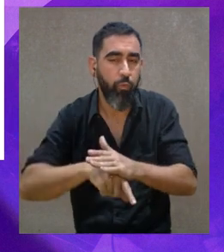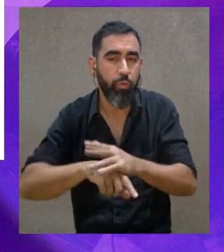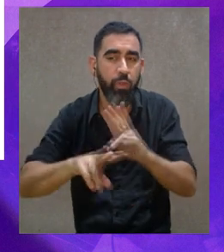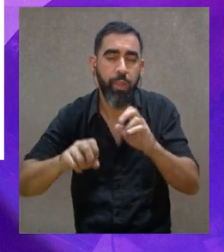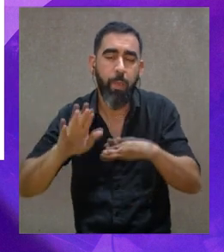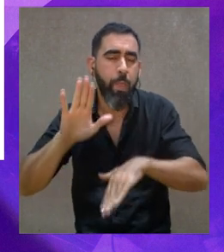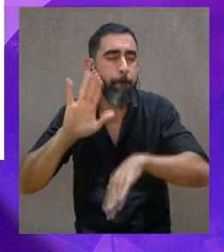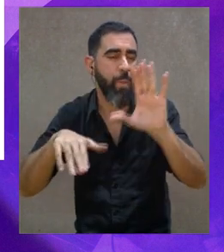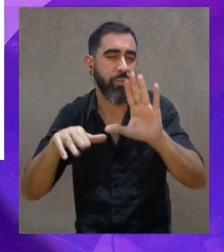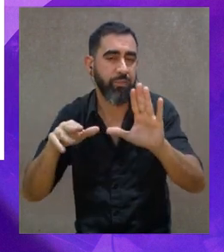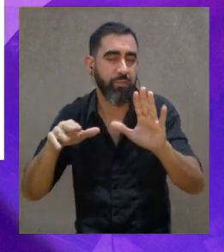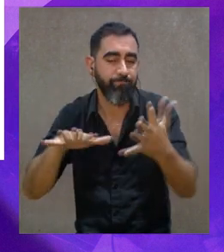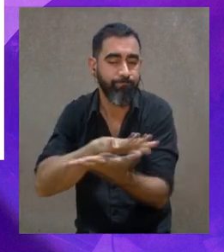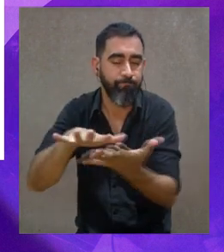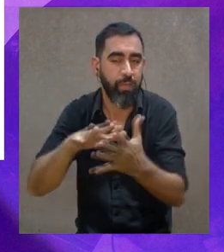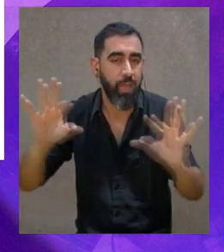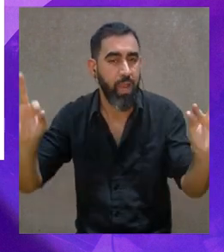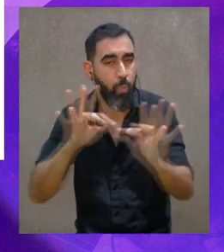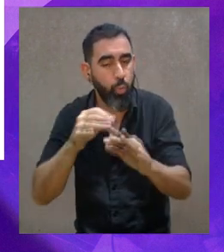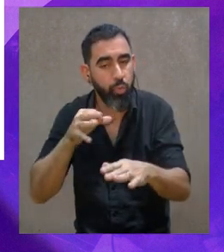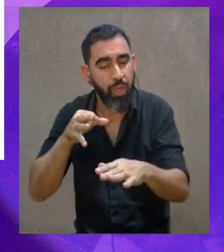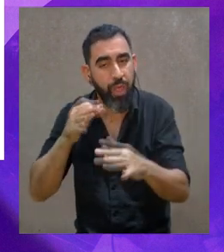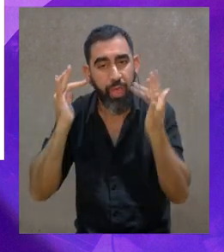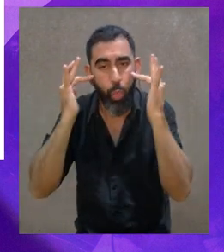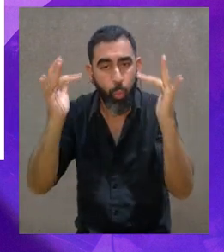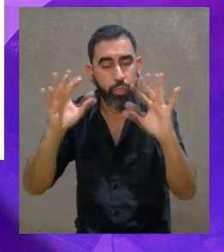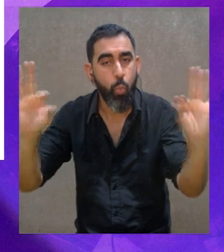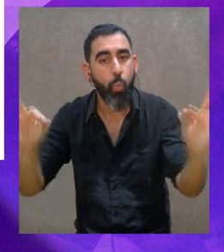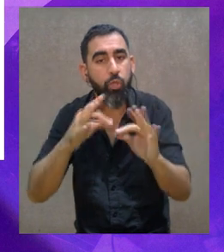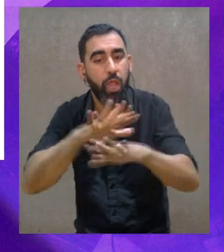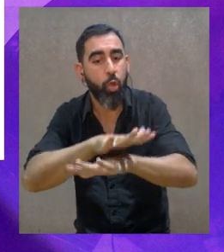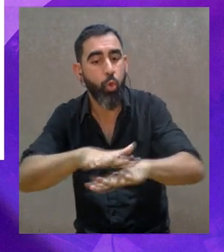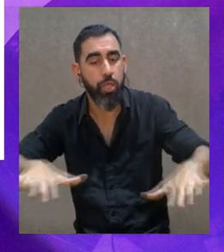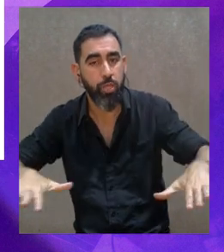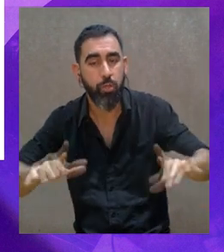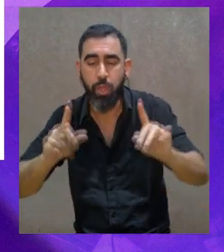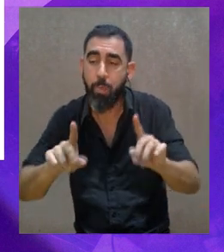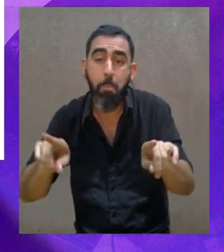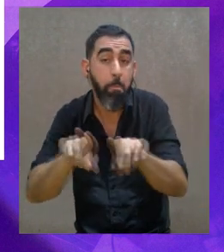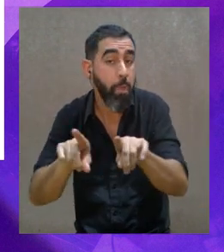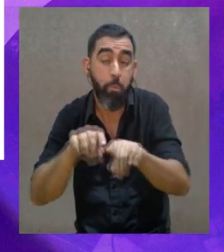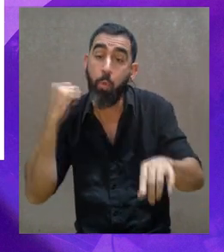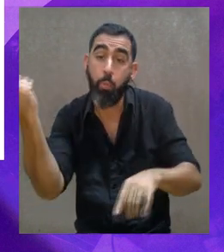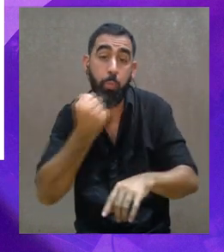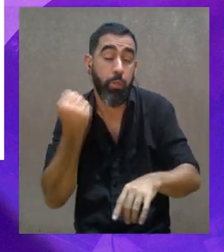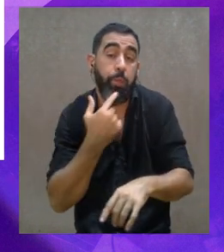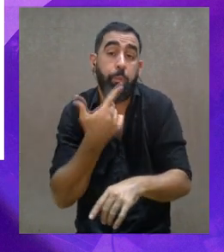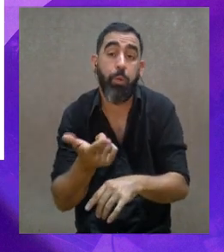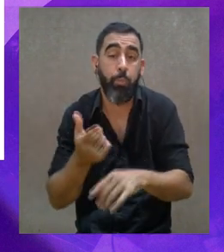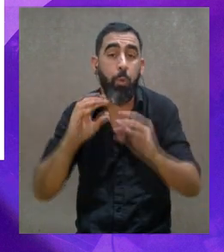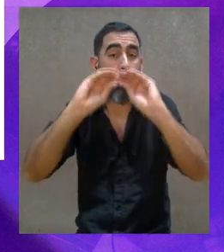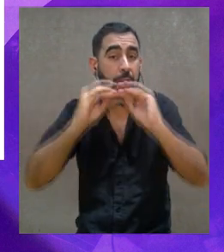Así que creo que tenemos que seguir profundizando por ese camino, creo que tenemos que seguir dando la discusión como sociedad desde el punto de